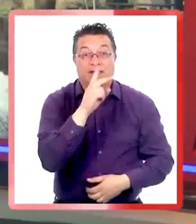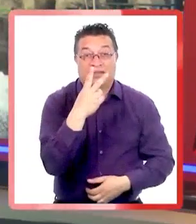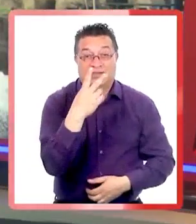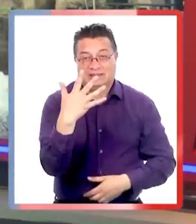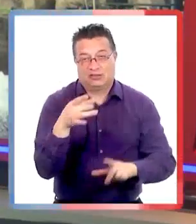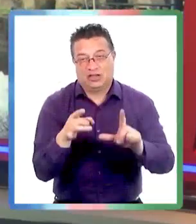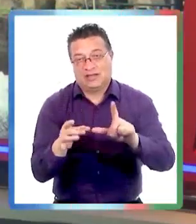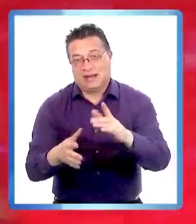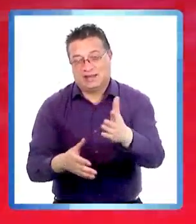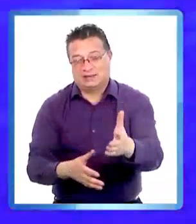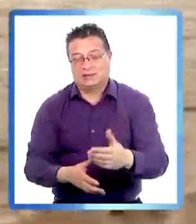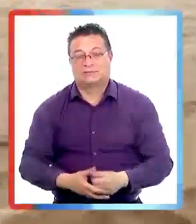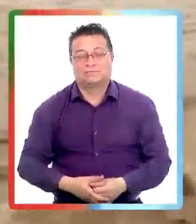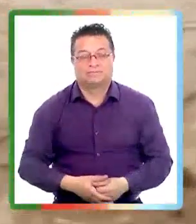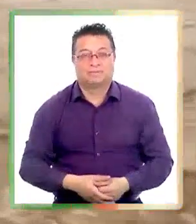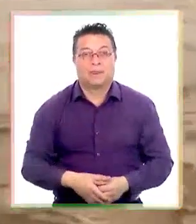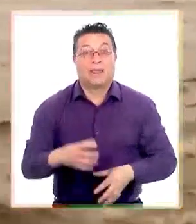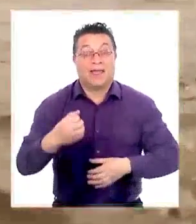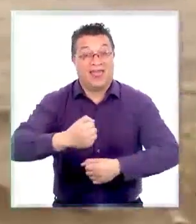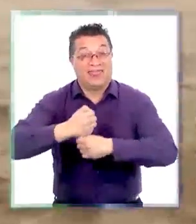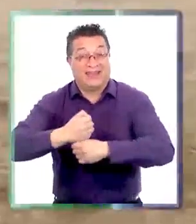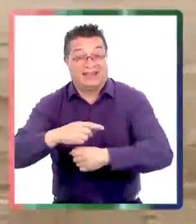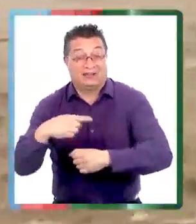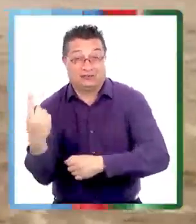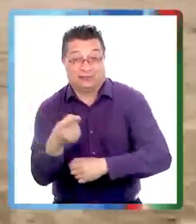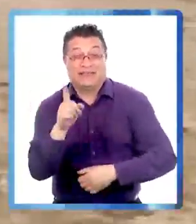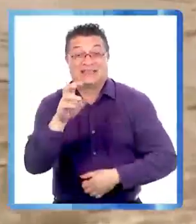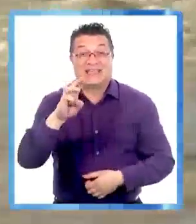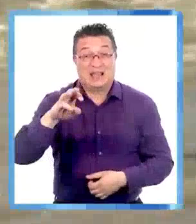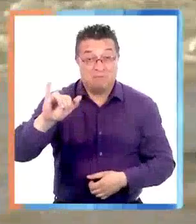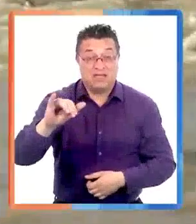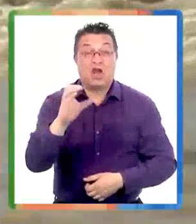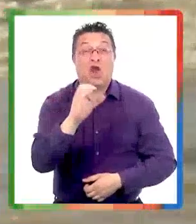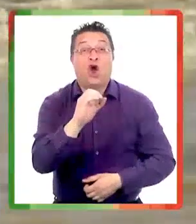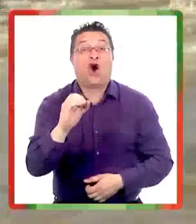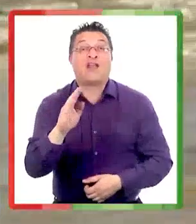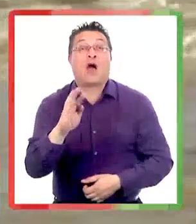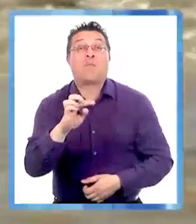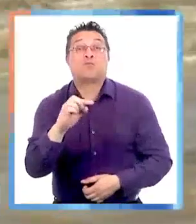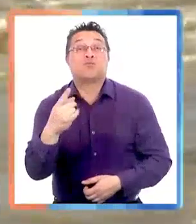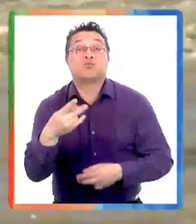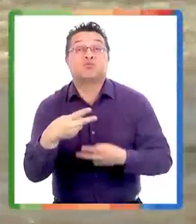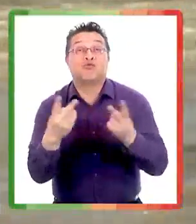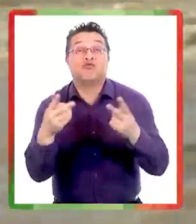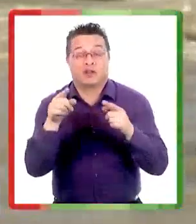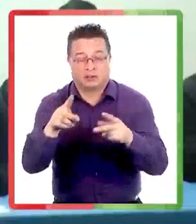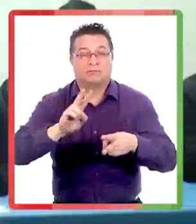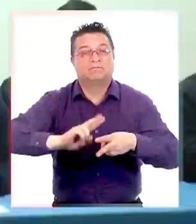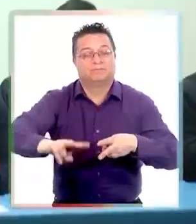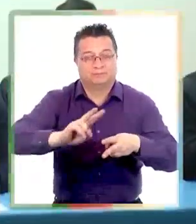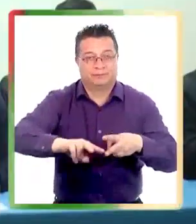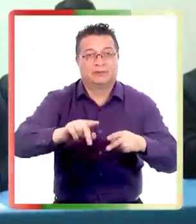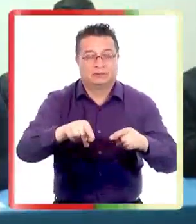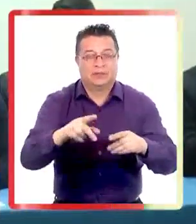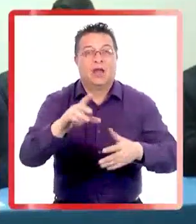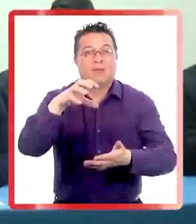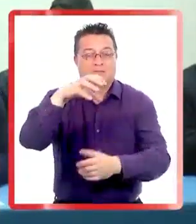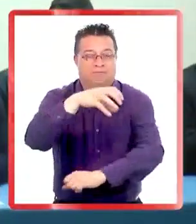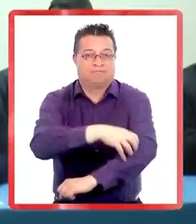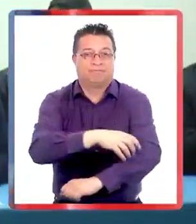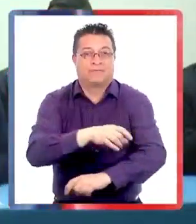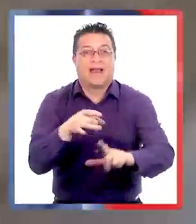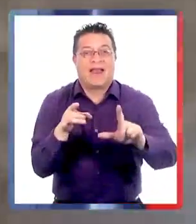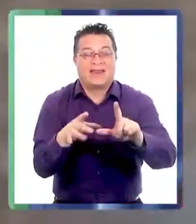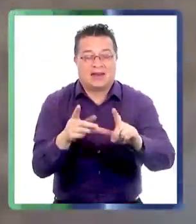Linares no se explica. La Delegación Provincial y la Seremia de Obras Públicas presentaron el plan de reconstrucción para la provincia de